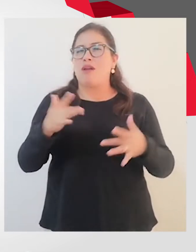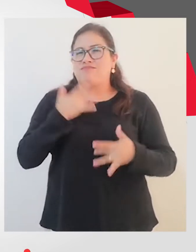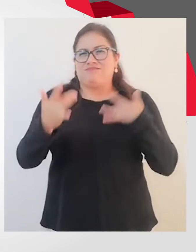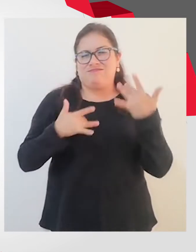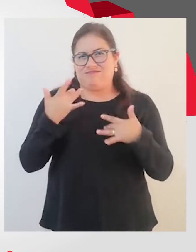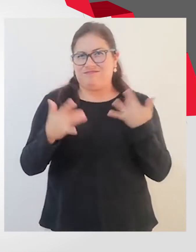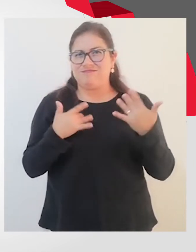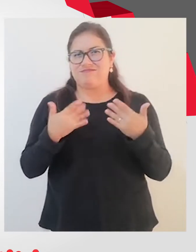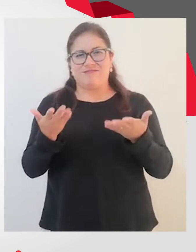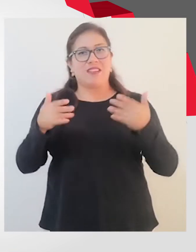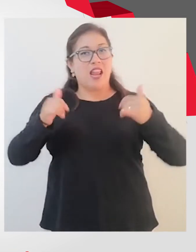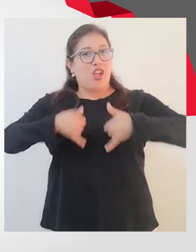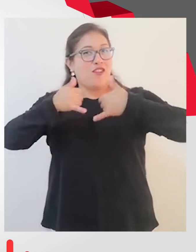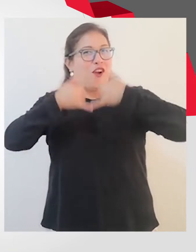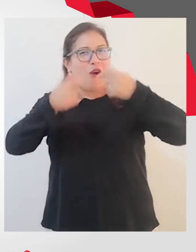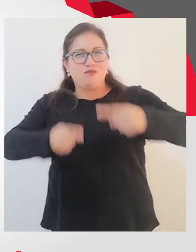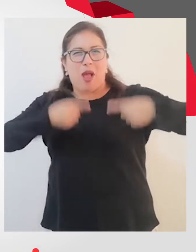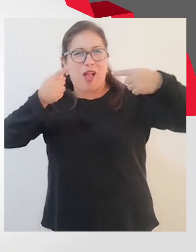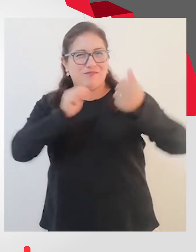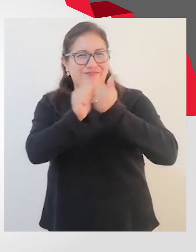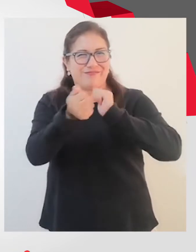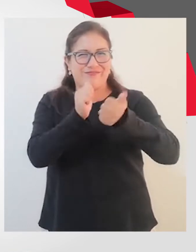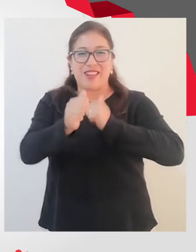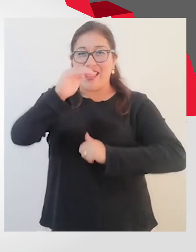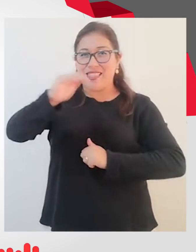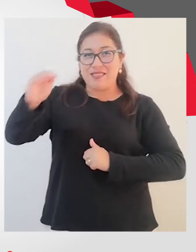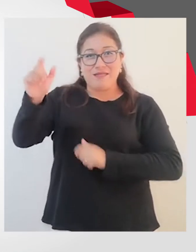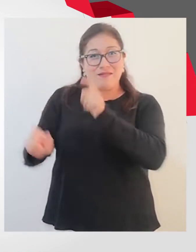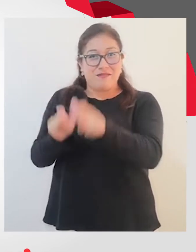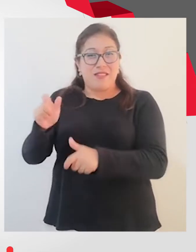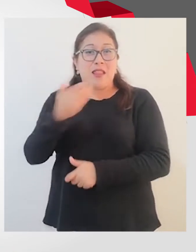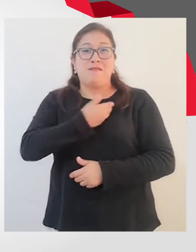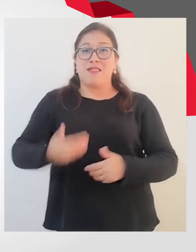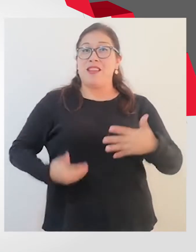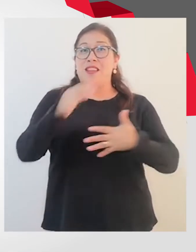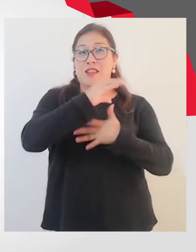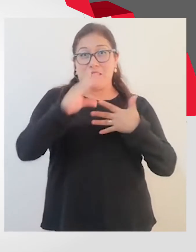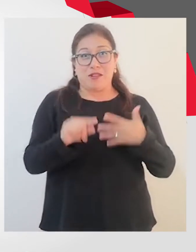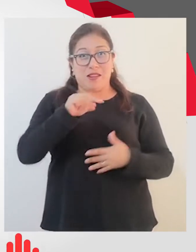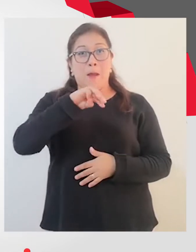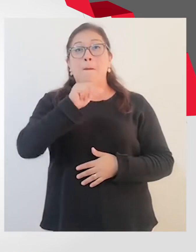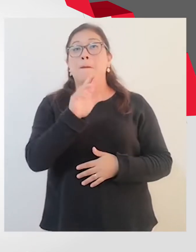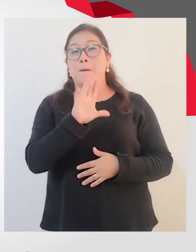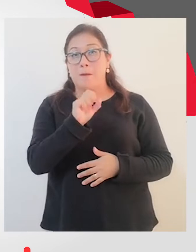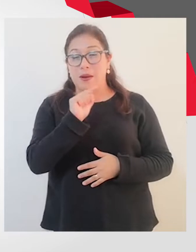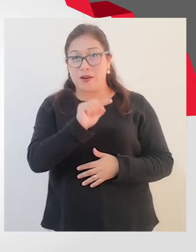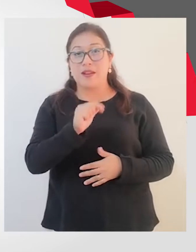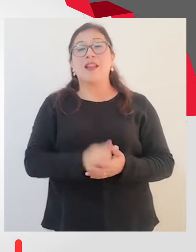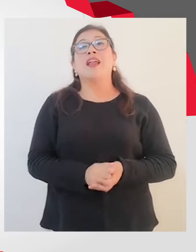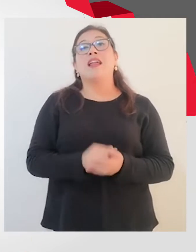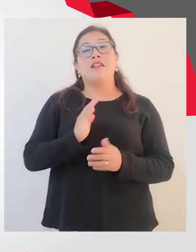Previas a la inauguración de la Copa América de Fútbol de talla baja, el presidente de Conadis, Marco Antonio Gamarra Lavarrera,